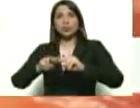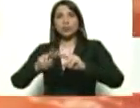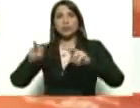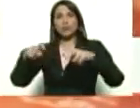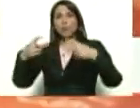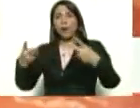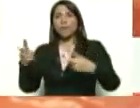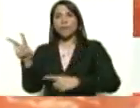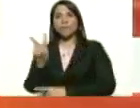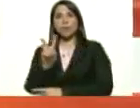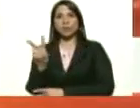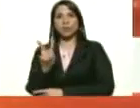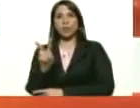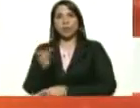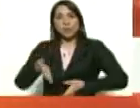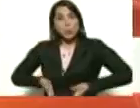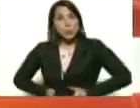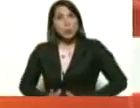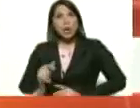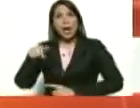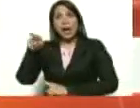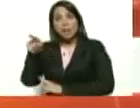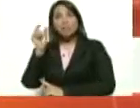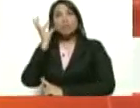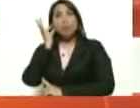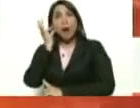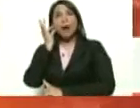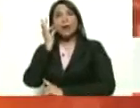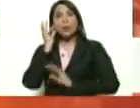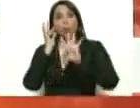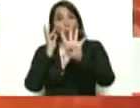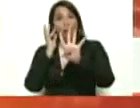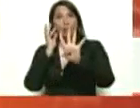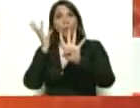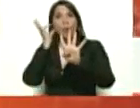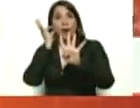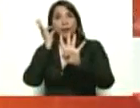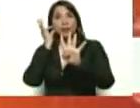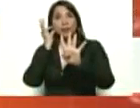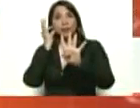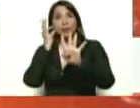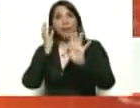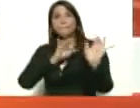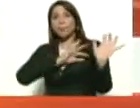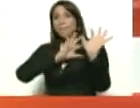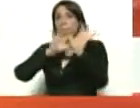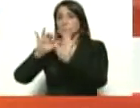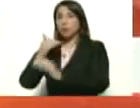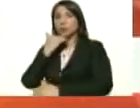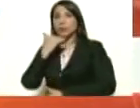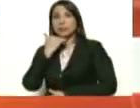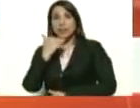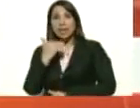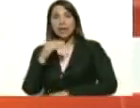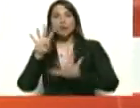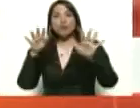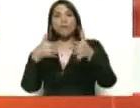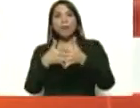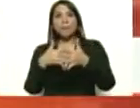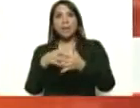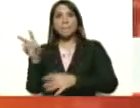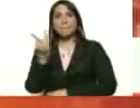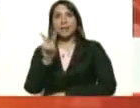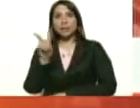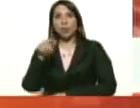venezolanos. Paridos por estas mujeres. Han regresado más de 9,000 venezolanos y venezolanas al día de hoy. 9